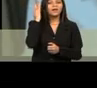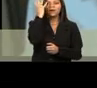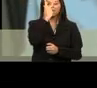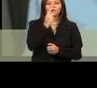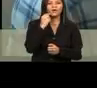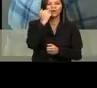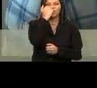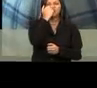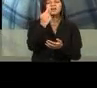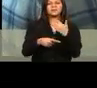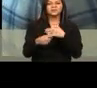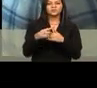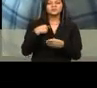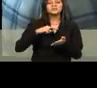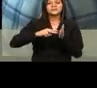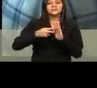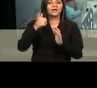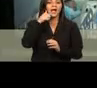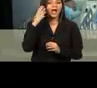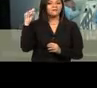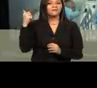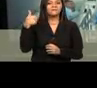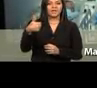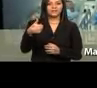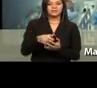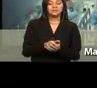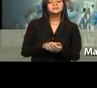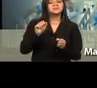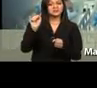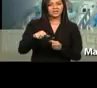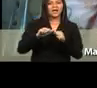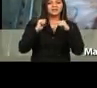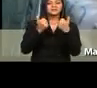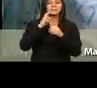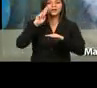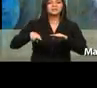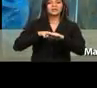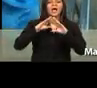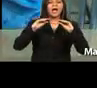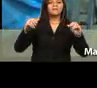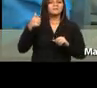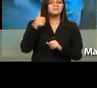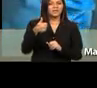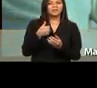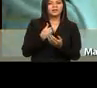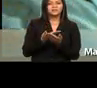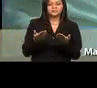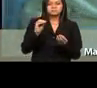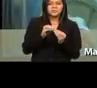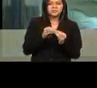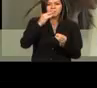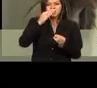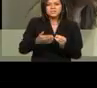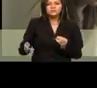roja. Sí, es porque están hablando bien de él. Sí, en la Asamblea Nacional estamos hablando de los más pequeños,